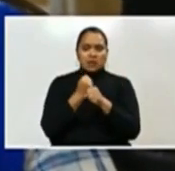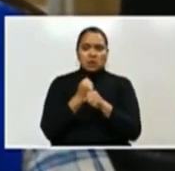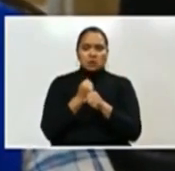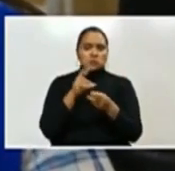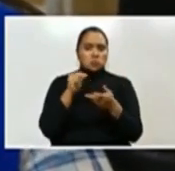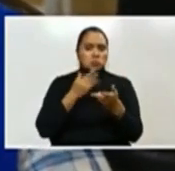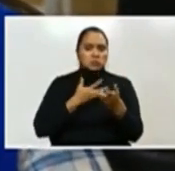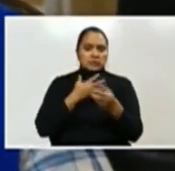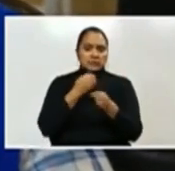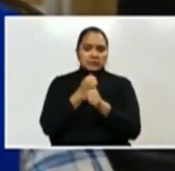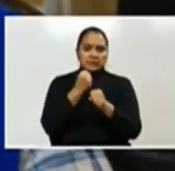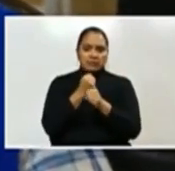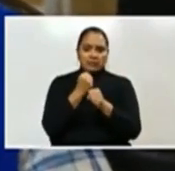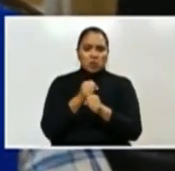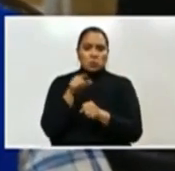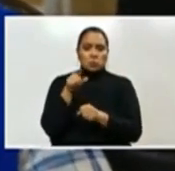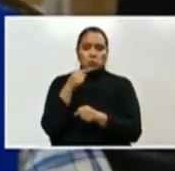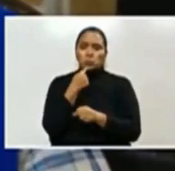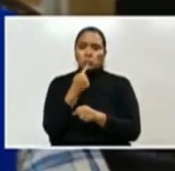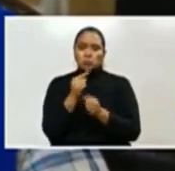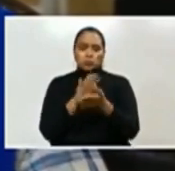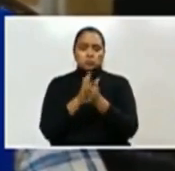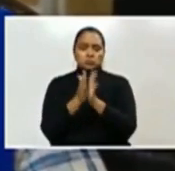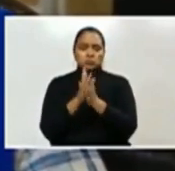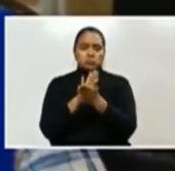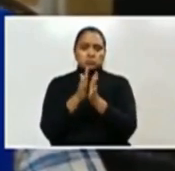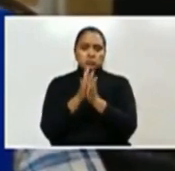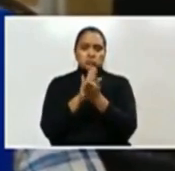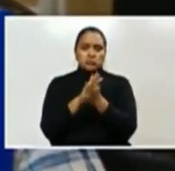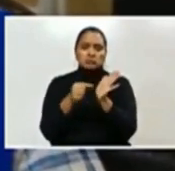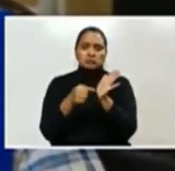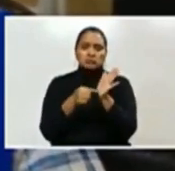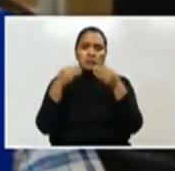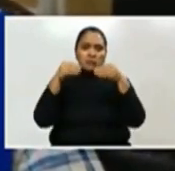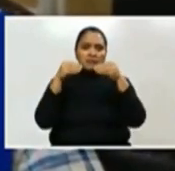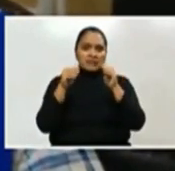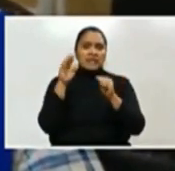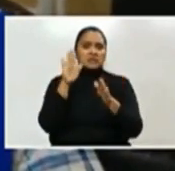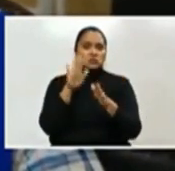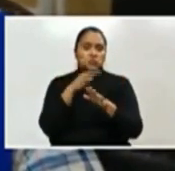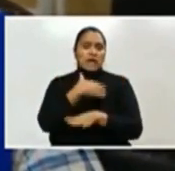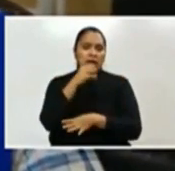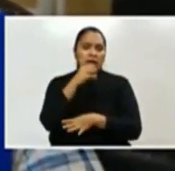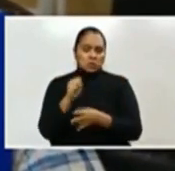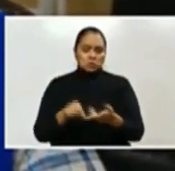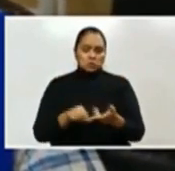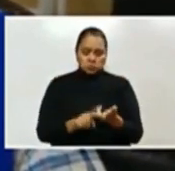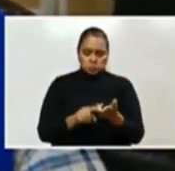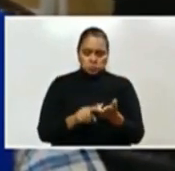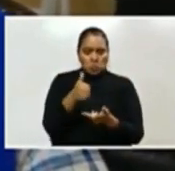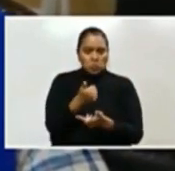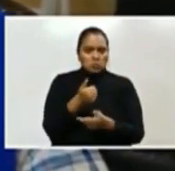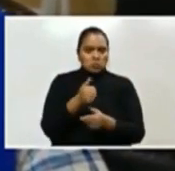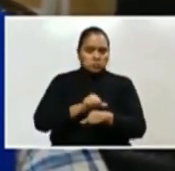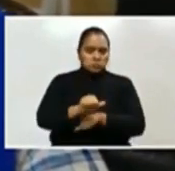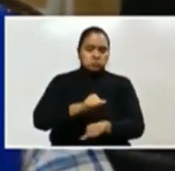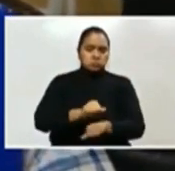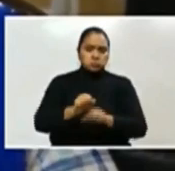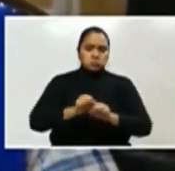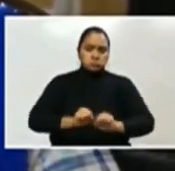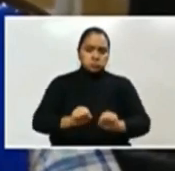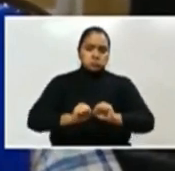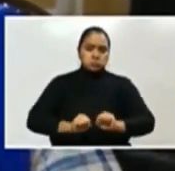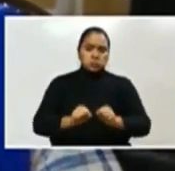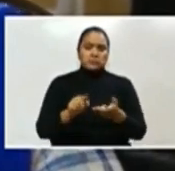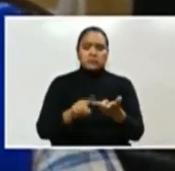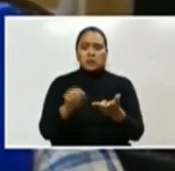A doña María, que temprano salía a echar tortillas y de eso dependía la alimentación de sus hijos. A doña Juana, que lavaba a diario o que